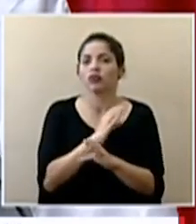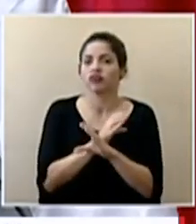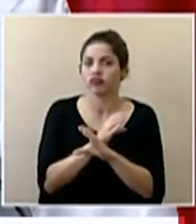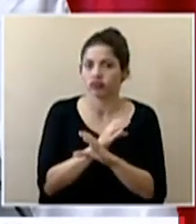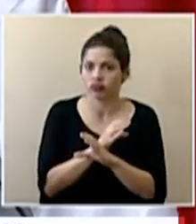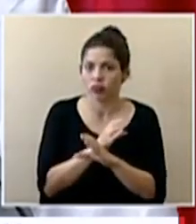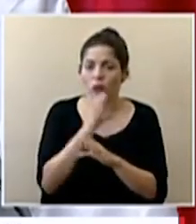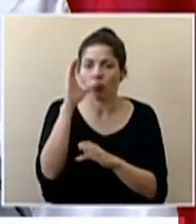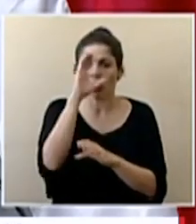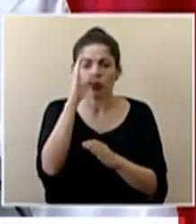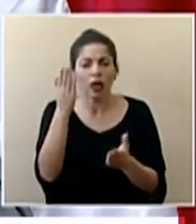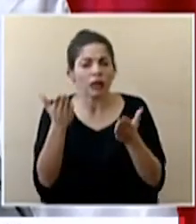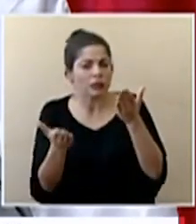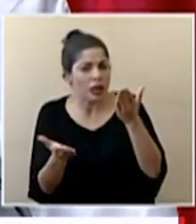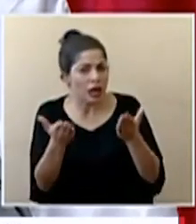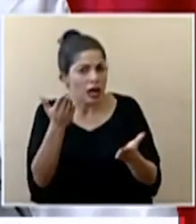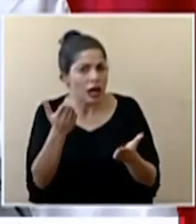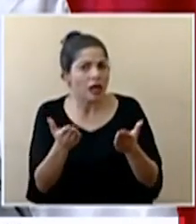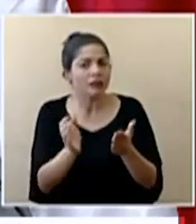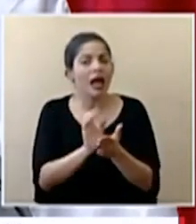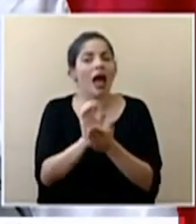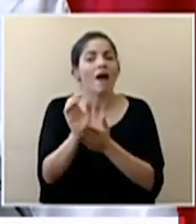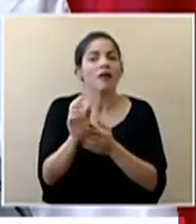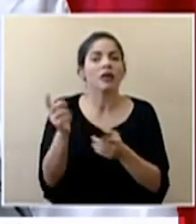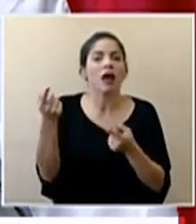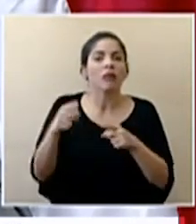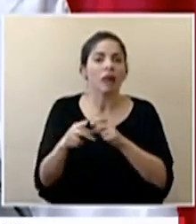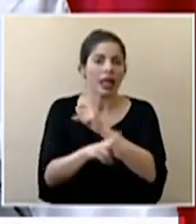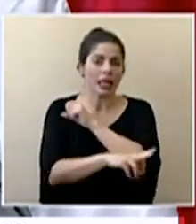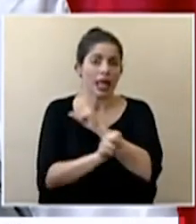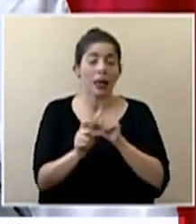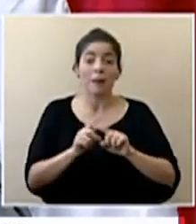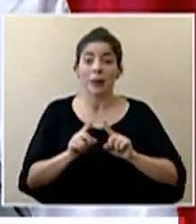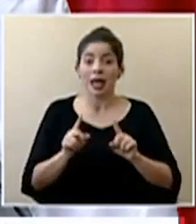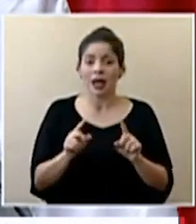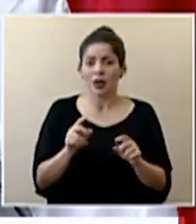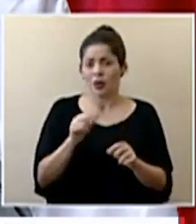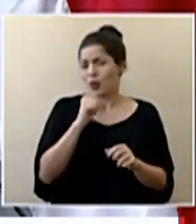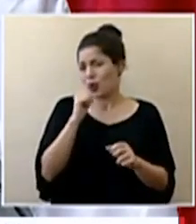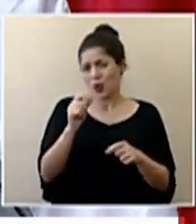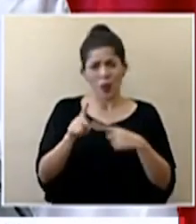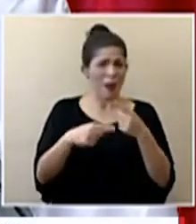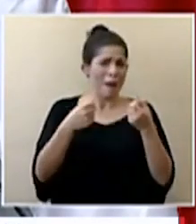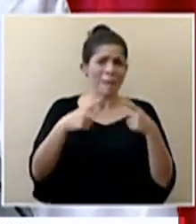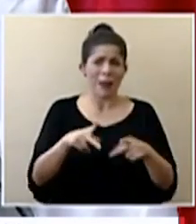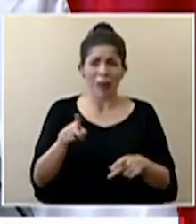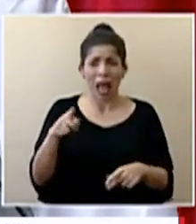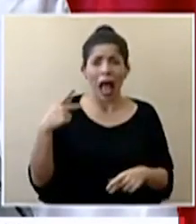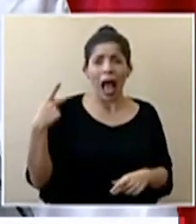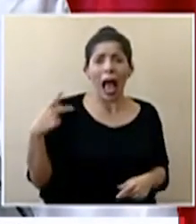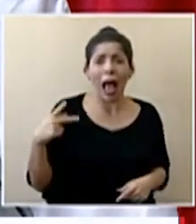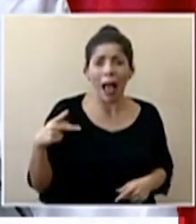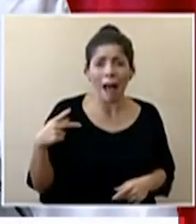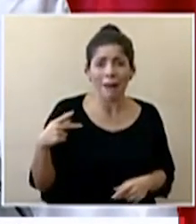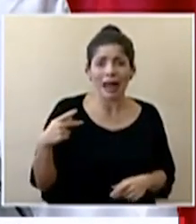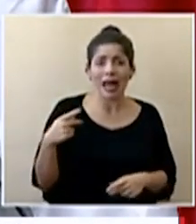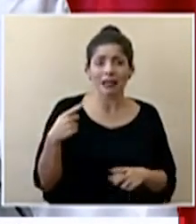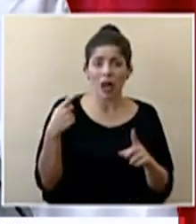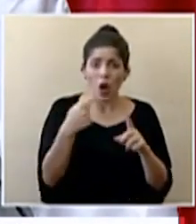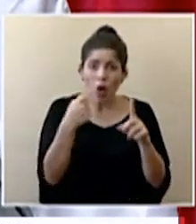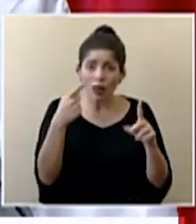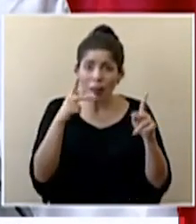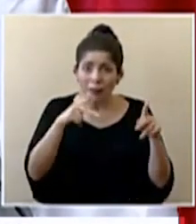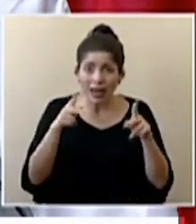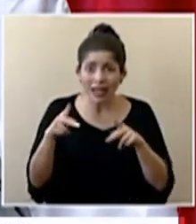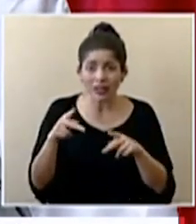un balance y evitar que se den delitos pero bajo ninguna circunstancia vamos a permitir amenazas a nuestros ciudadanos